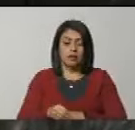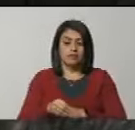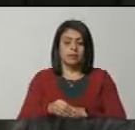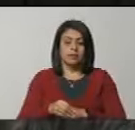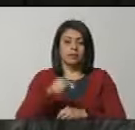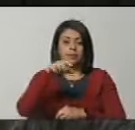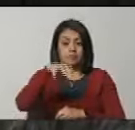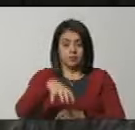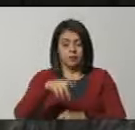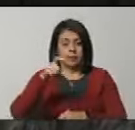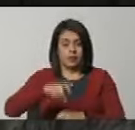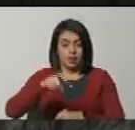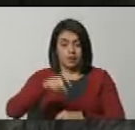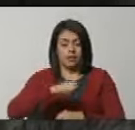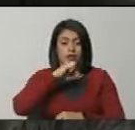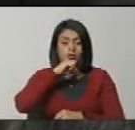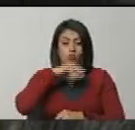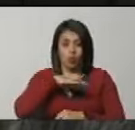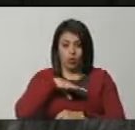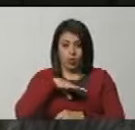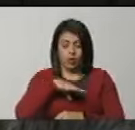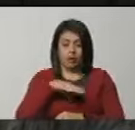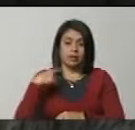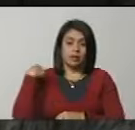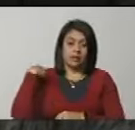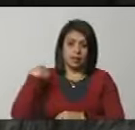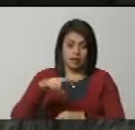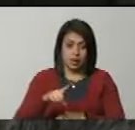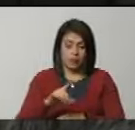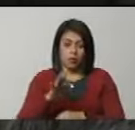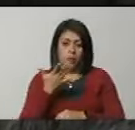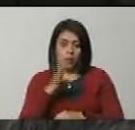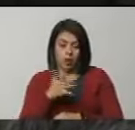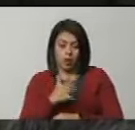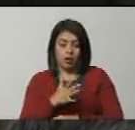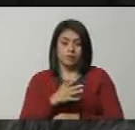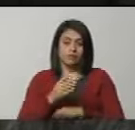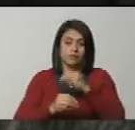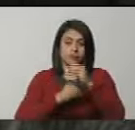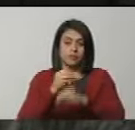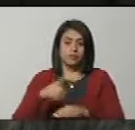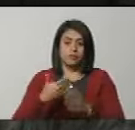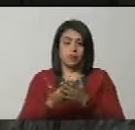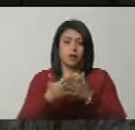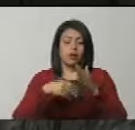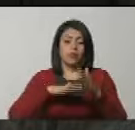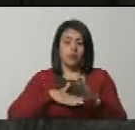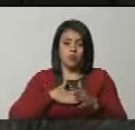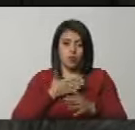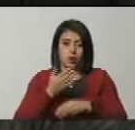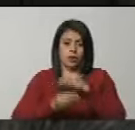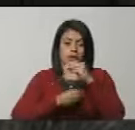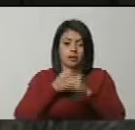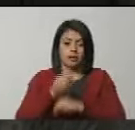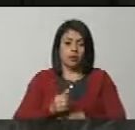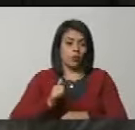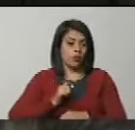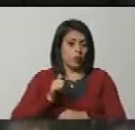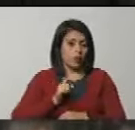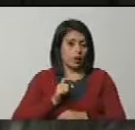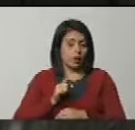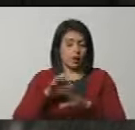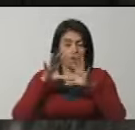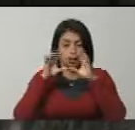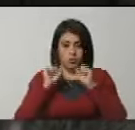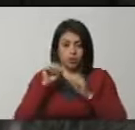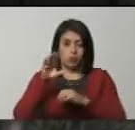Estado que era una necesidad histórica. Y tenemos que más o menos cubrir, hasta donde sea posible, cualquier